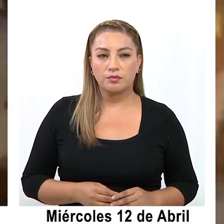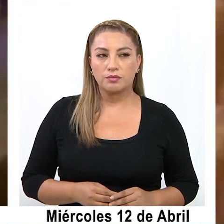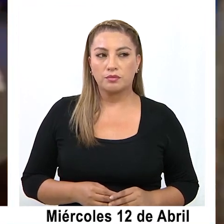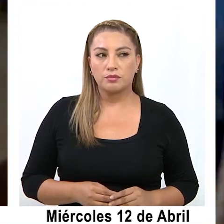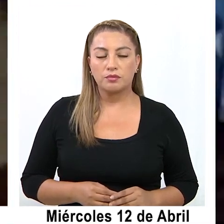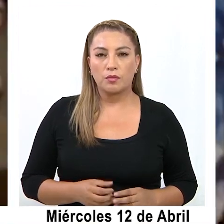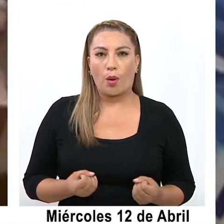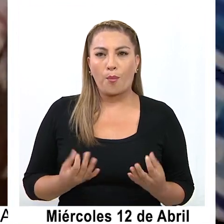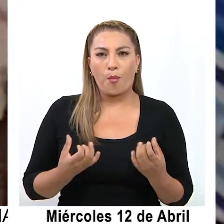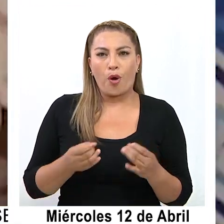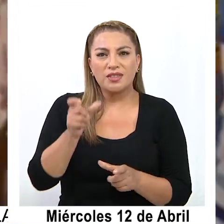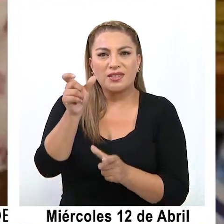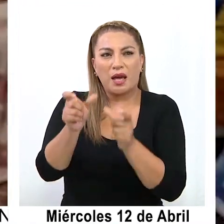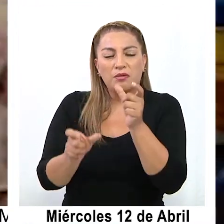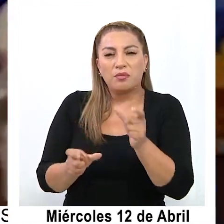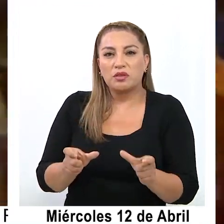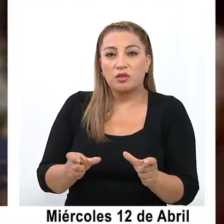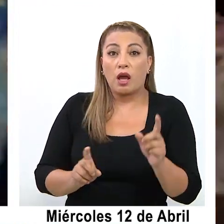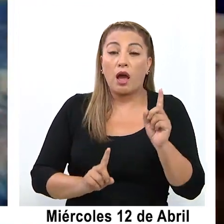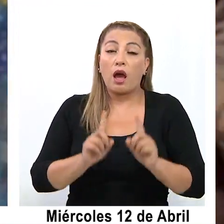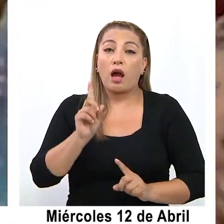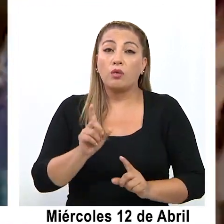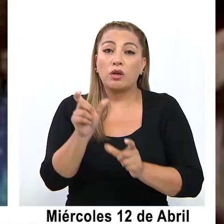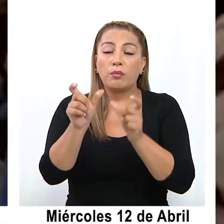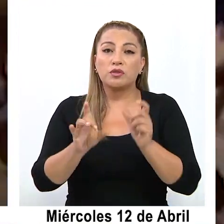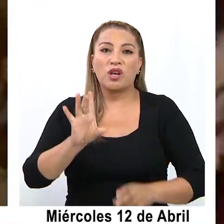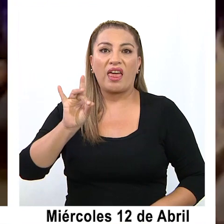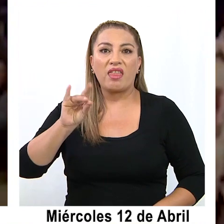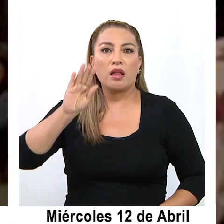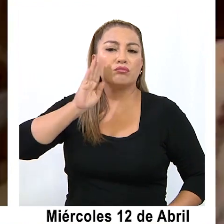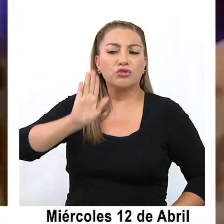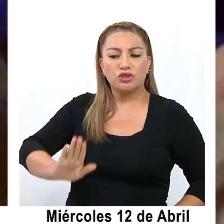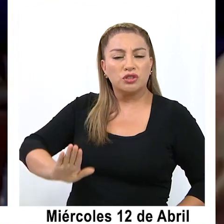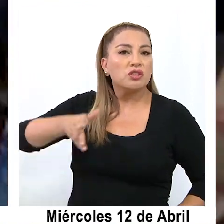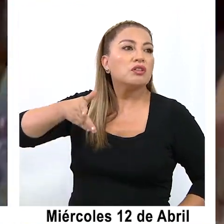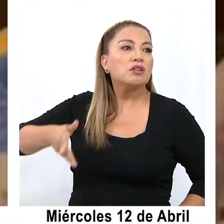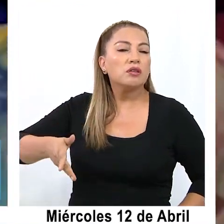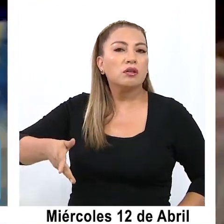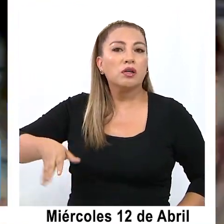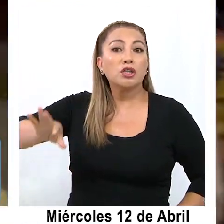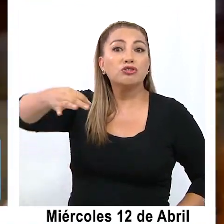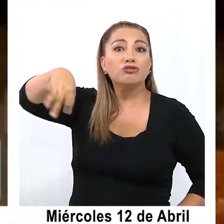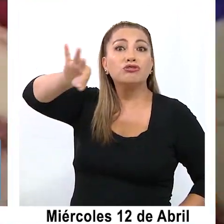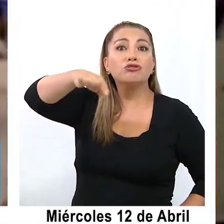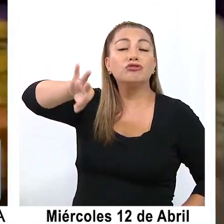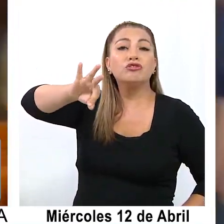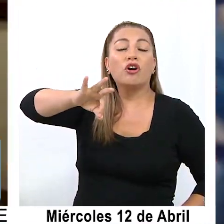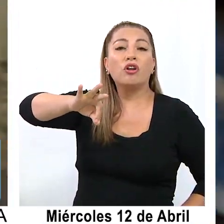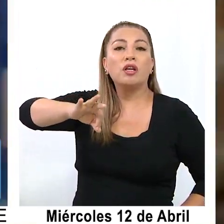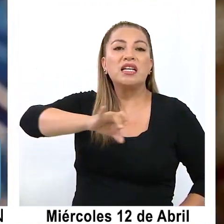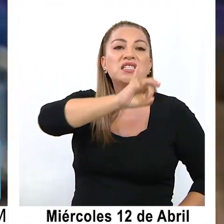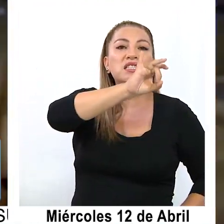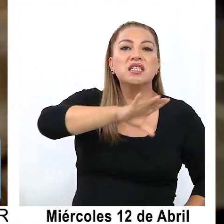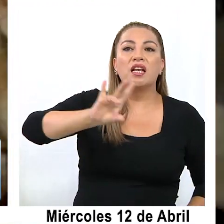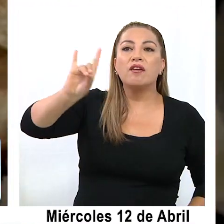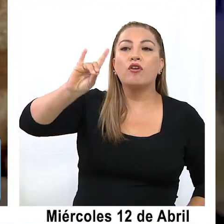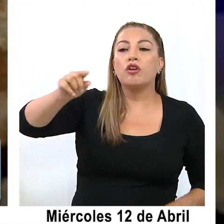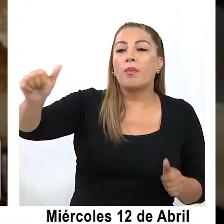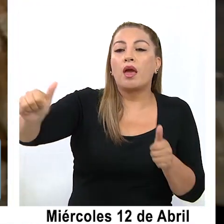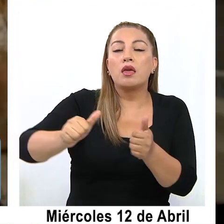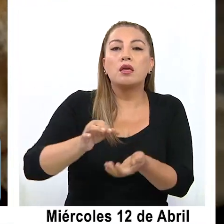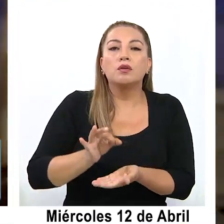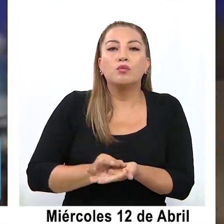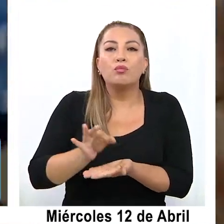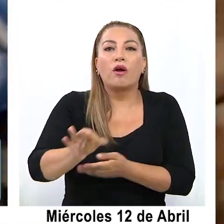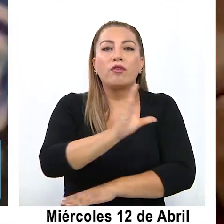Cientos de personas, entre ellas muchos menores de edad, están varadas en la frontera entre Chile y Bolivia, en la comuna de